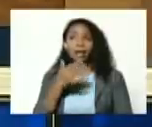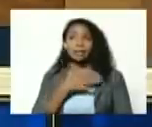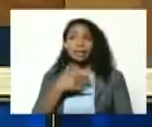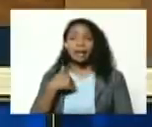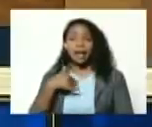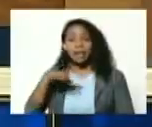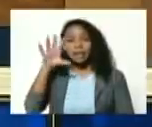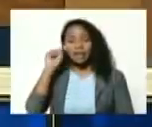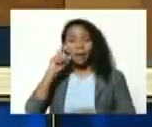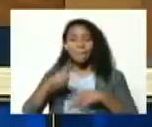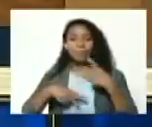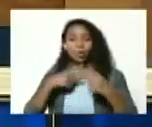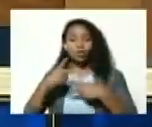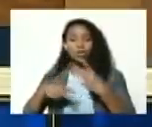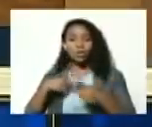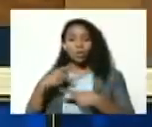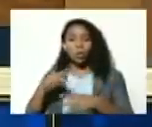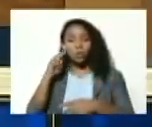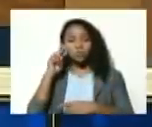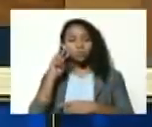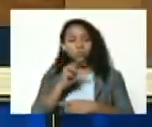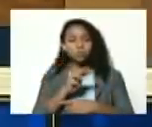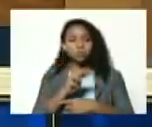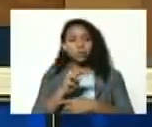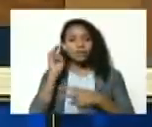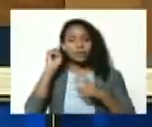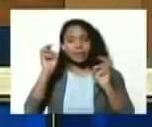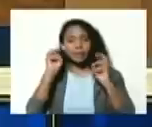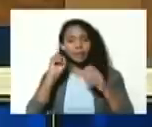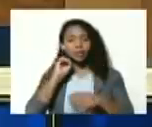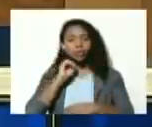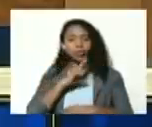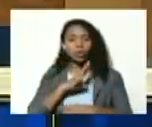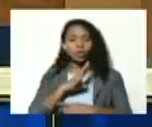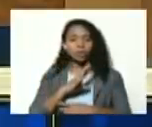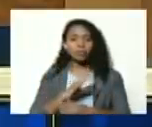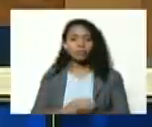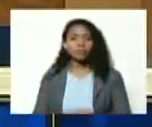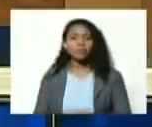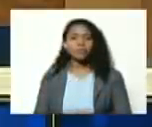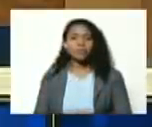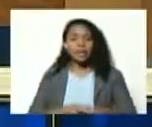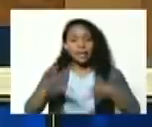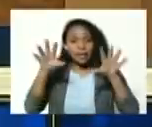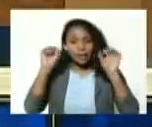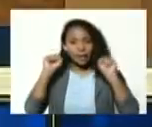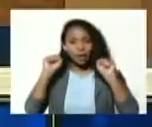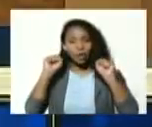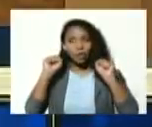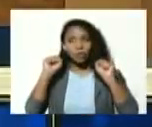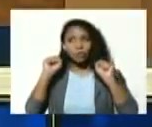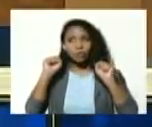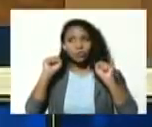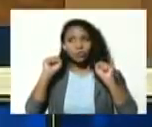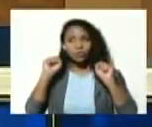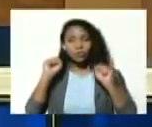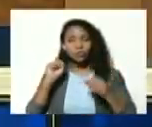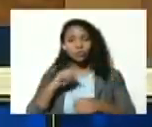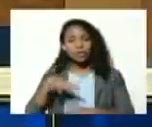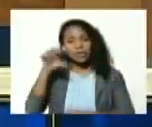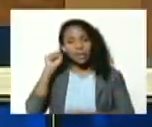proceso desde el punto de vista del materialismo histórico entenderlo con